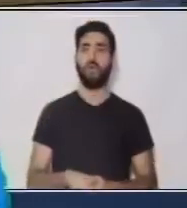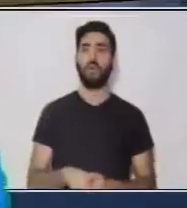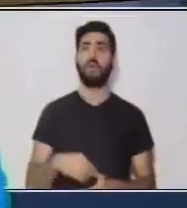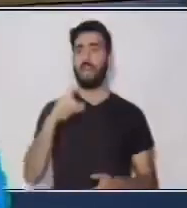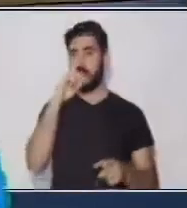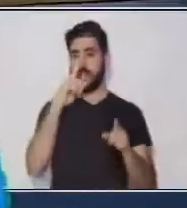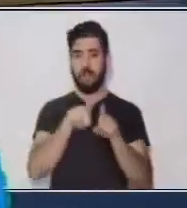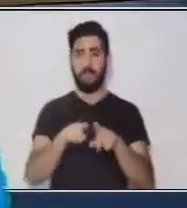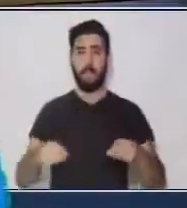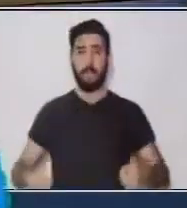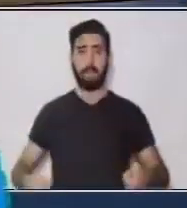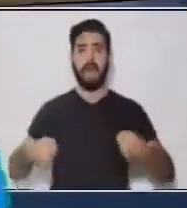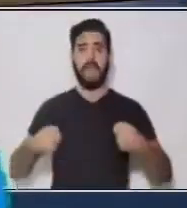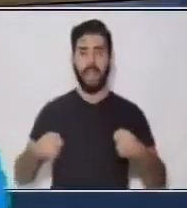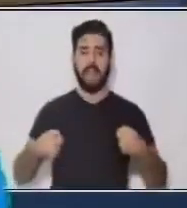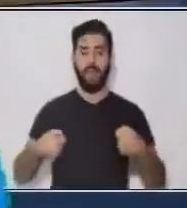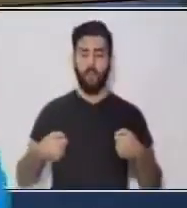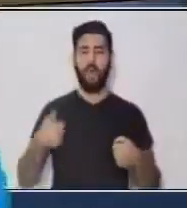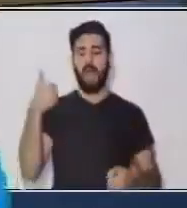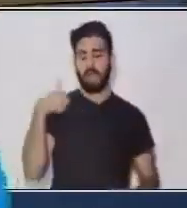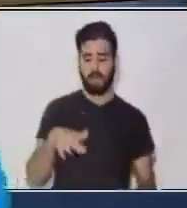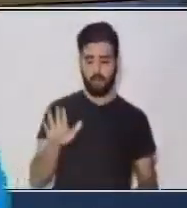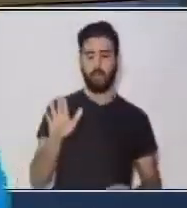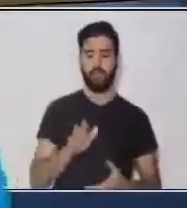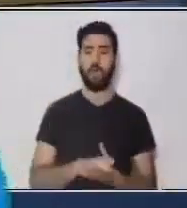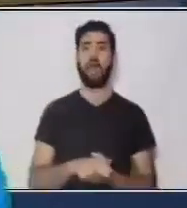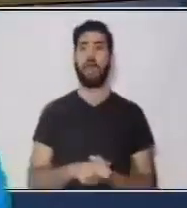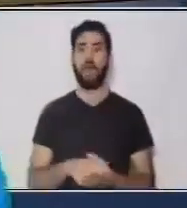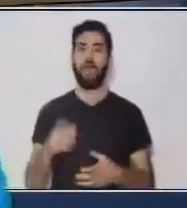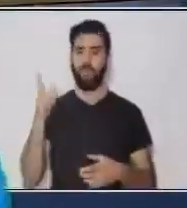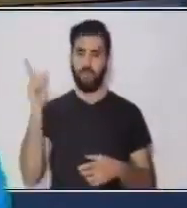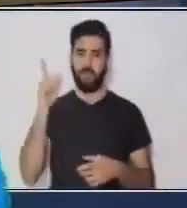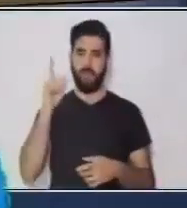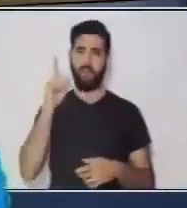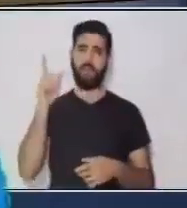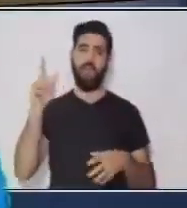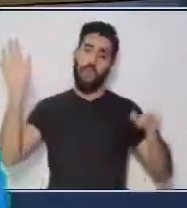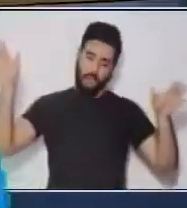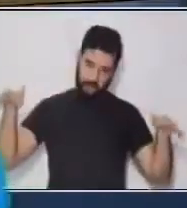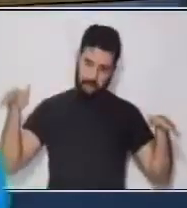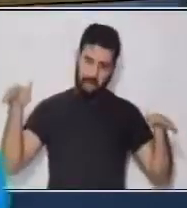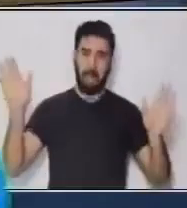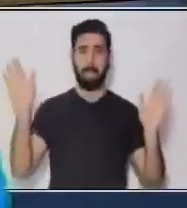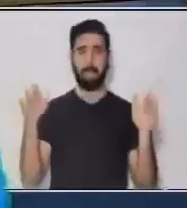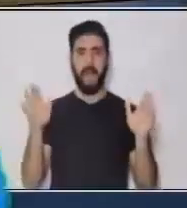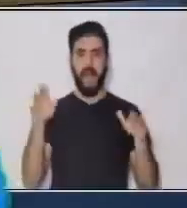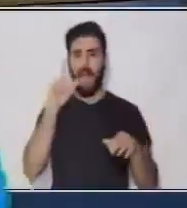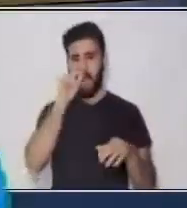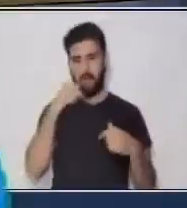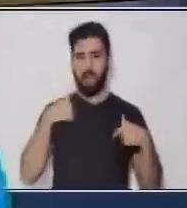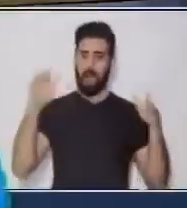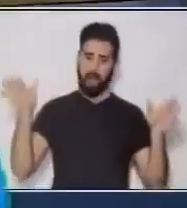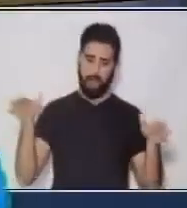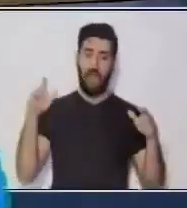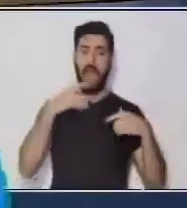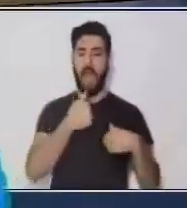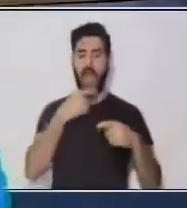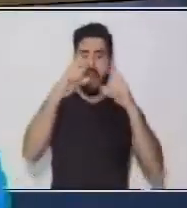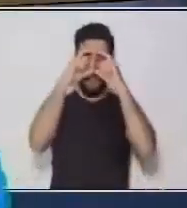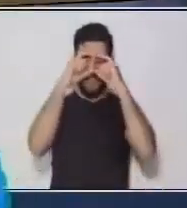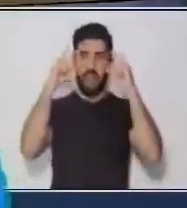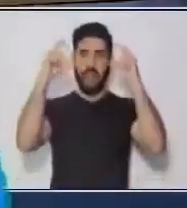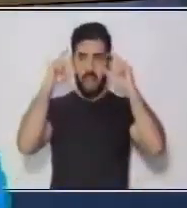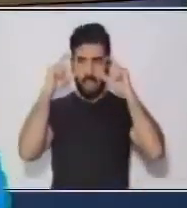azul. El espantapájaro quedaba hermoso. Tenía gafas,